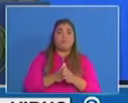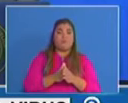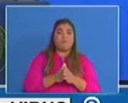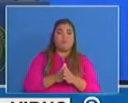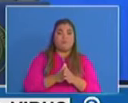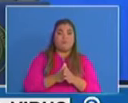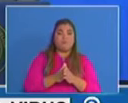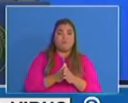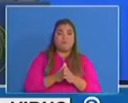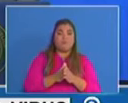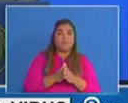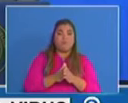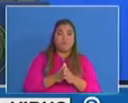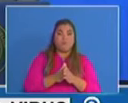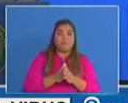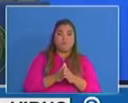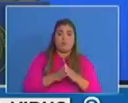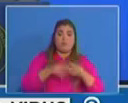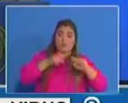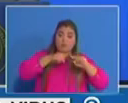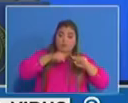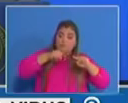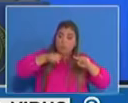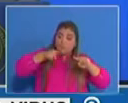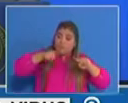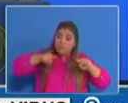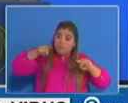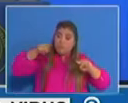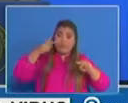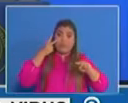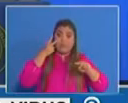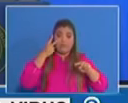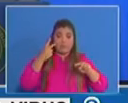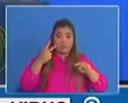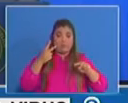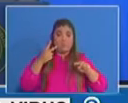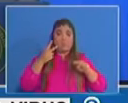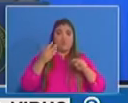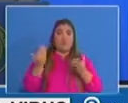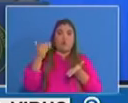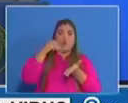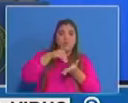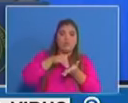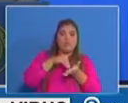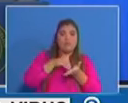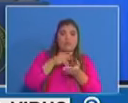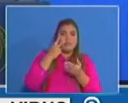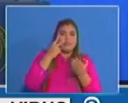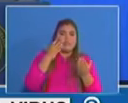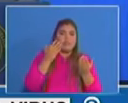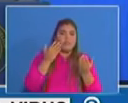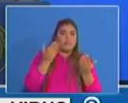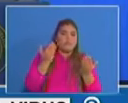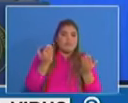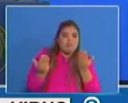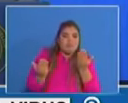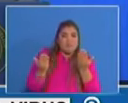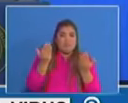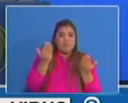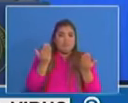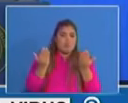las líneas que están interrumpidas lo que muestran es como nuevamente como ese intervalo de confianza es decir